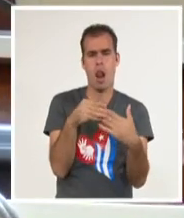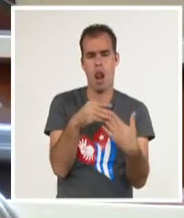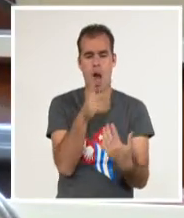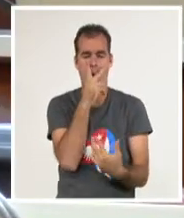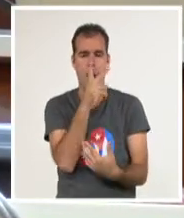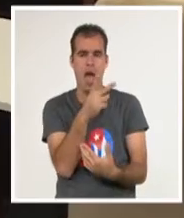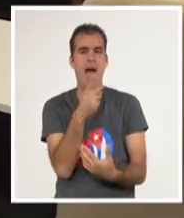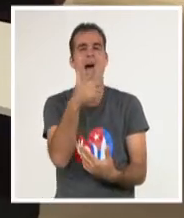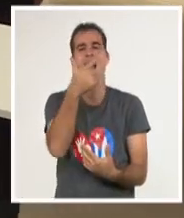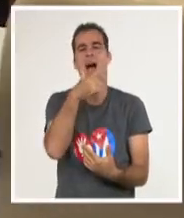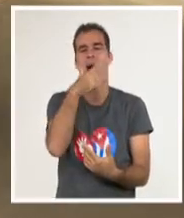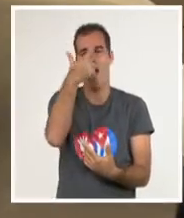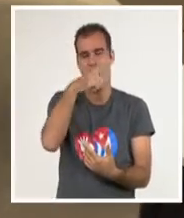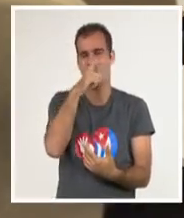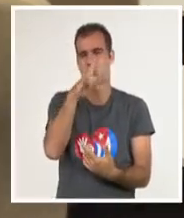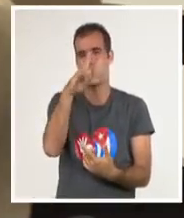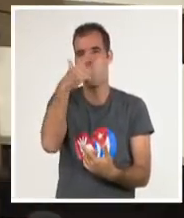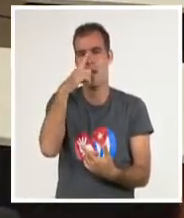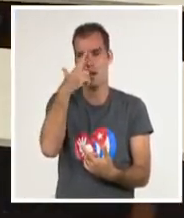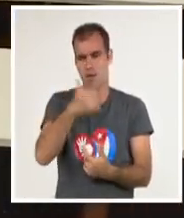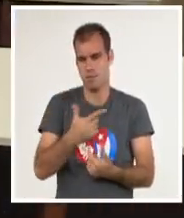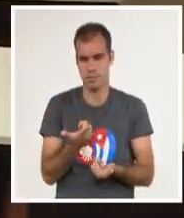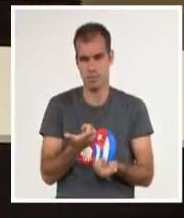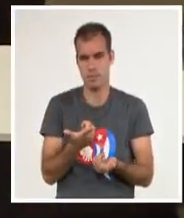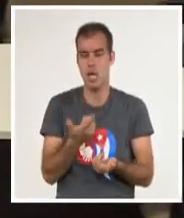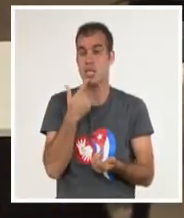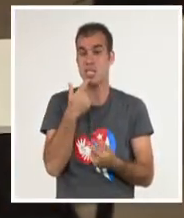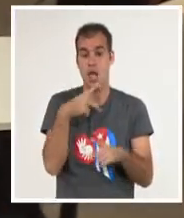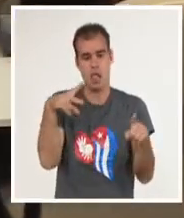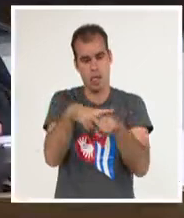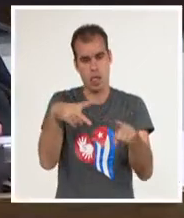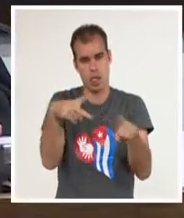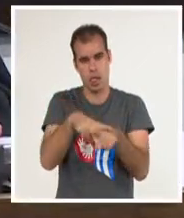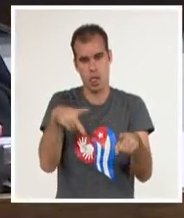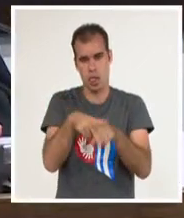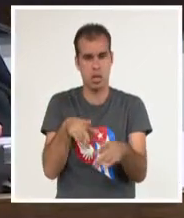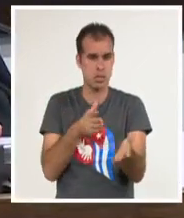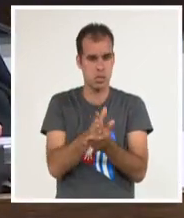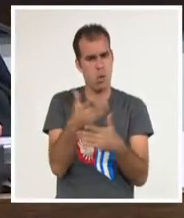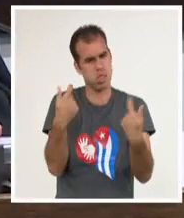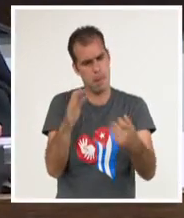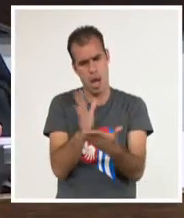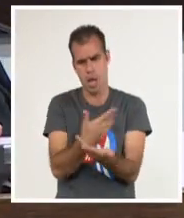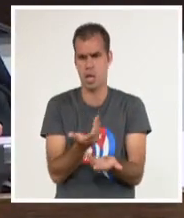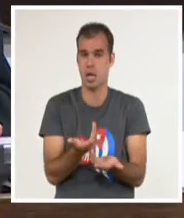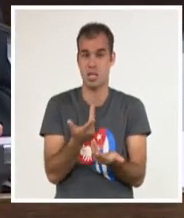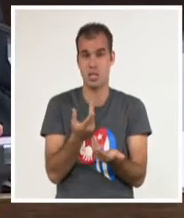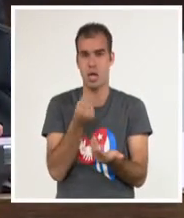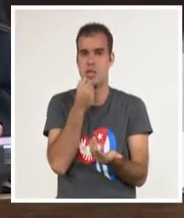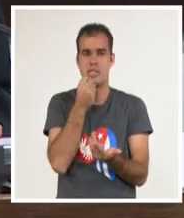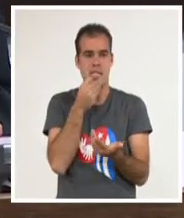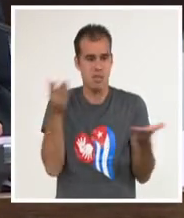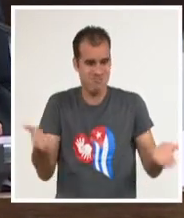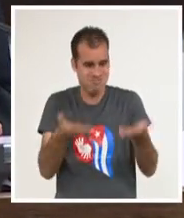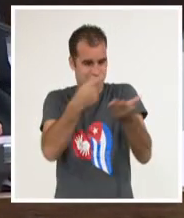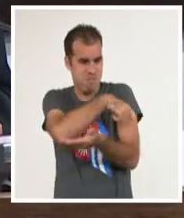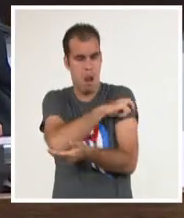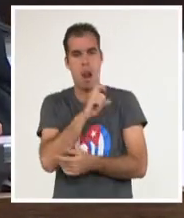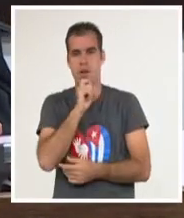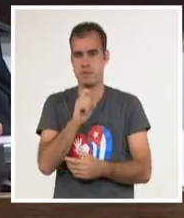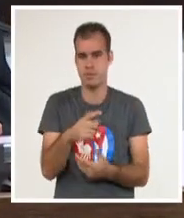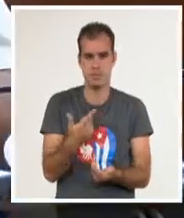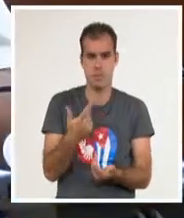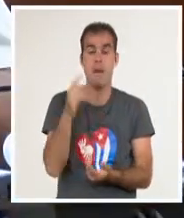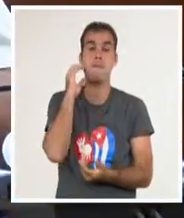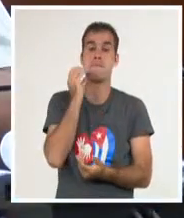a los paquetes. En el afán de seguir eliminando trabas que limitan el desarrollo del país y el bienestar del pueblo, el primer ministro también